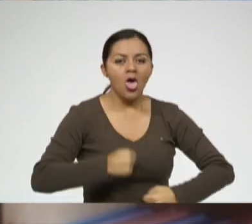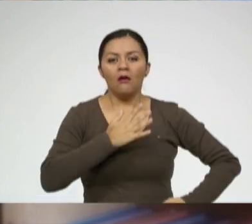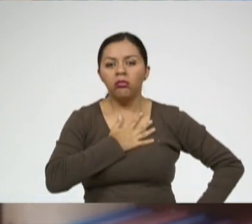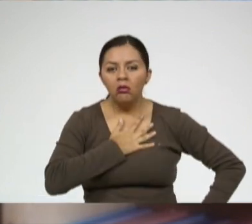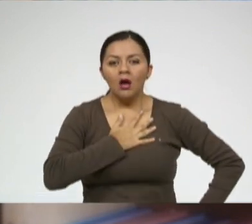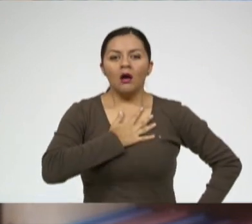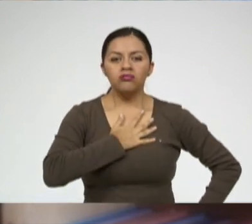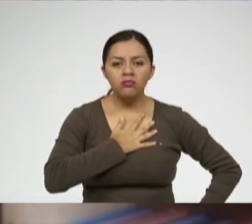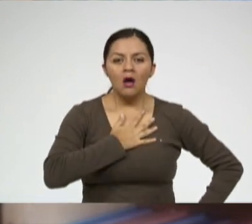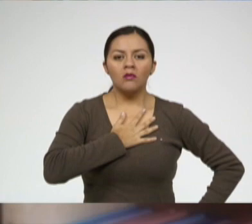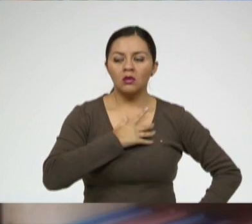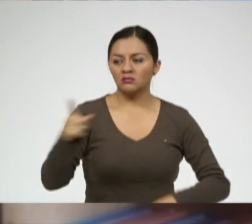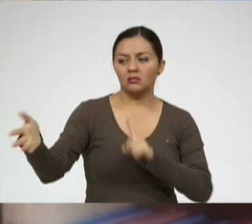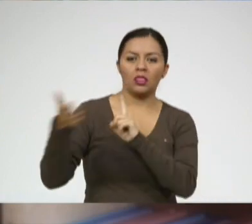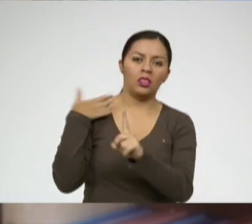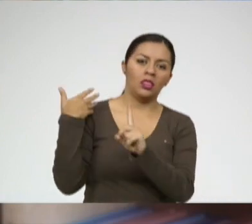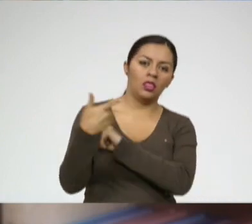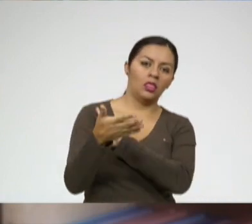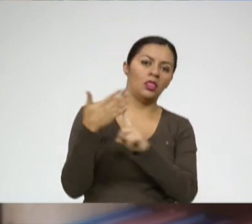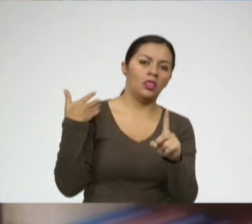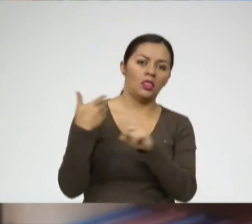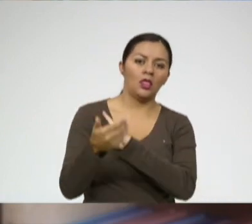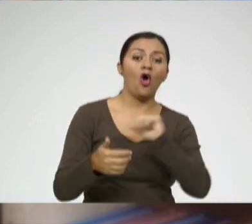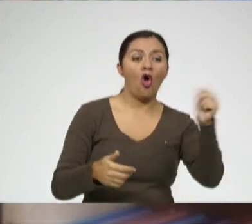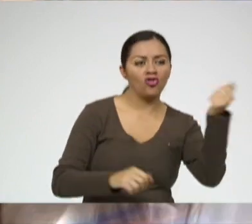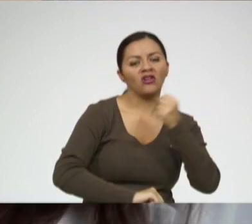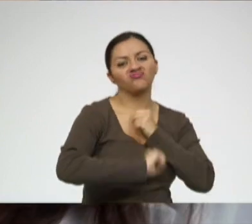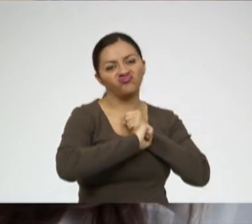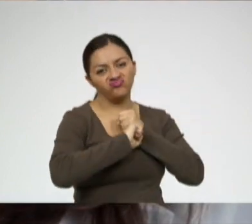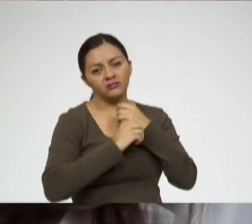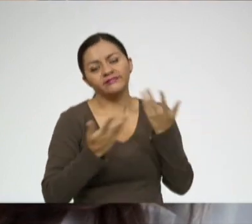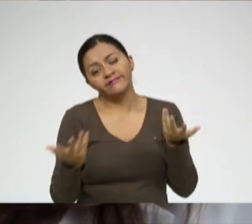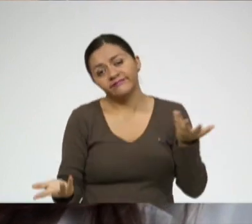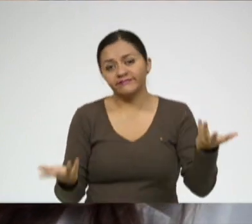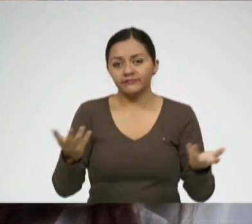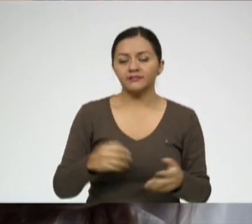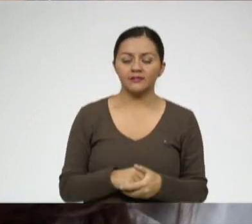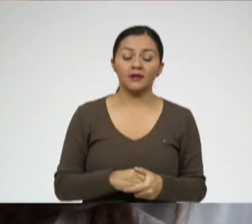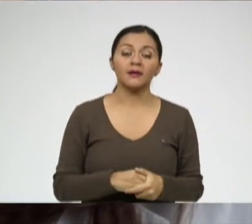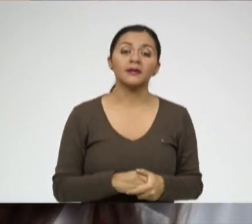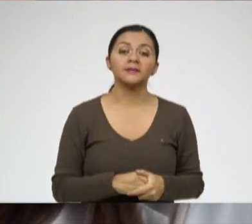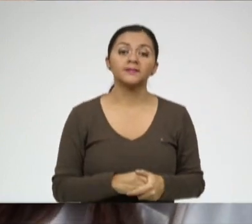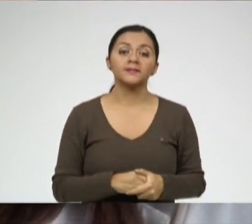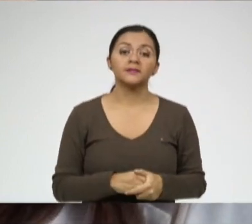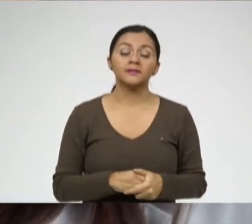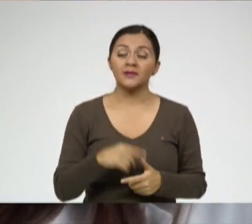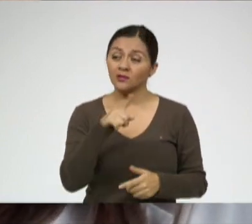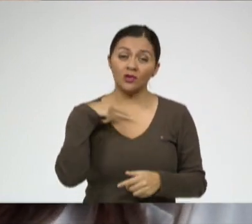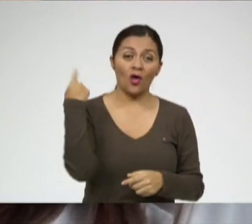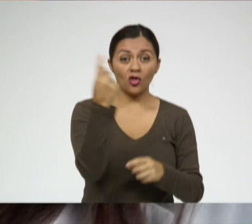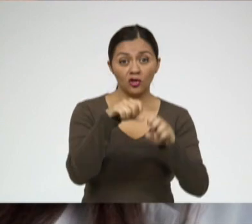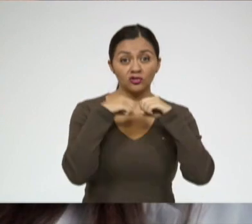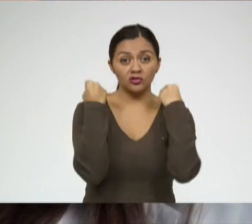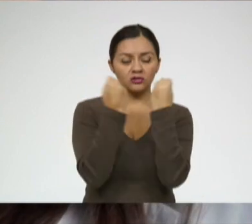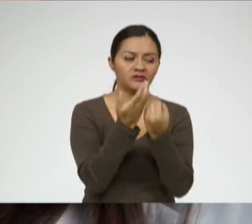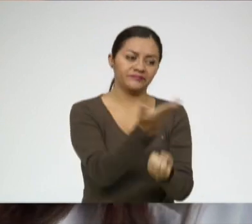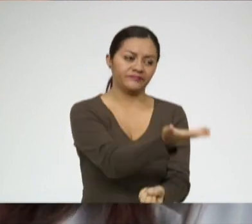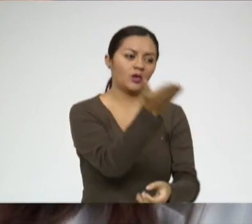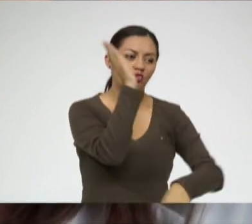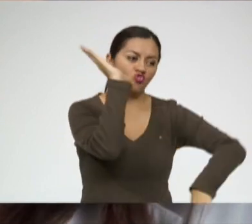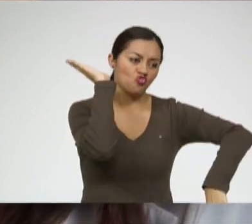canso y ellos se burlan de mí, algunos, porque otros sí me apoyan. La sociedad le echa la culpa a estos adolescentes,